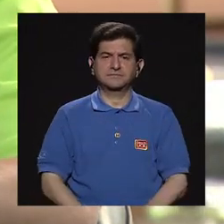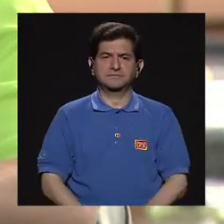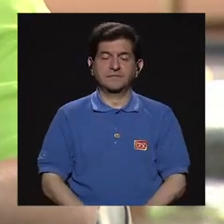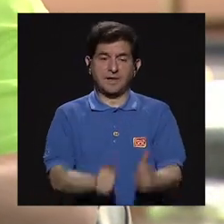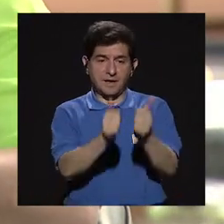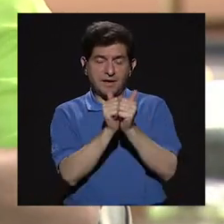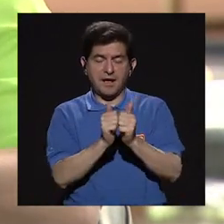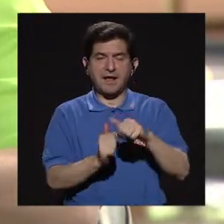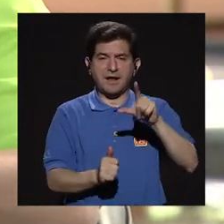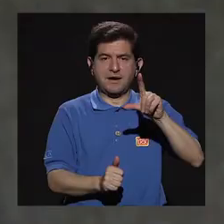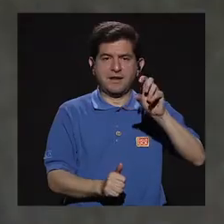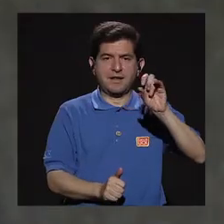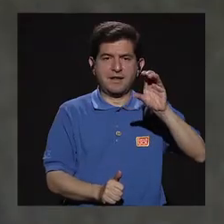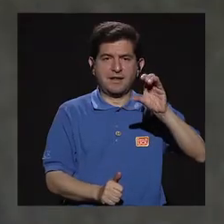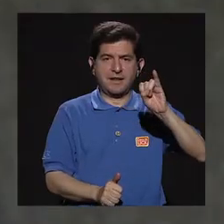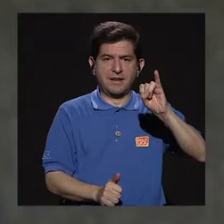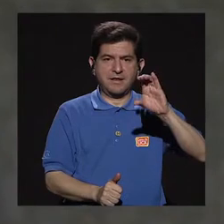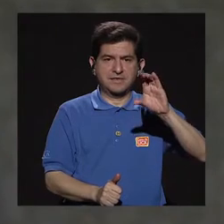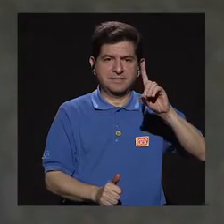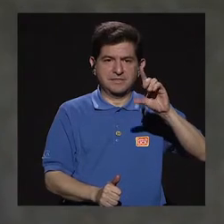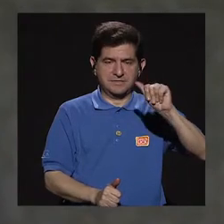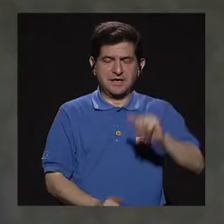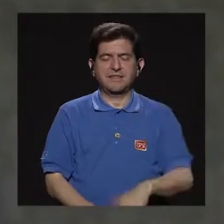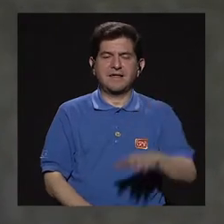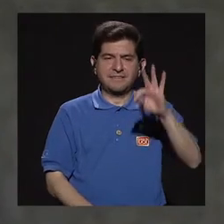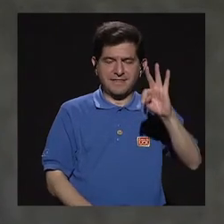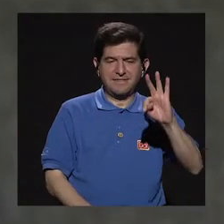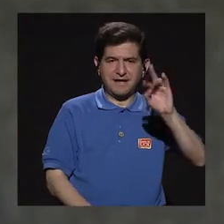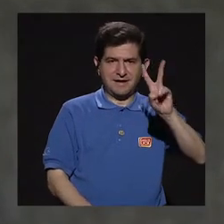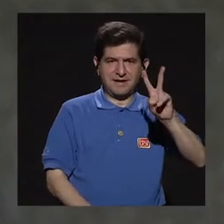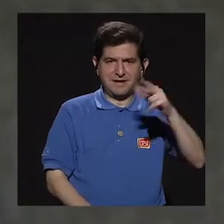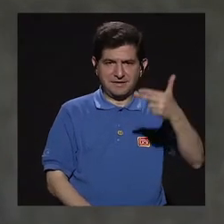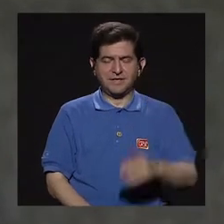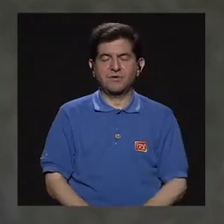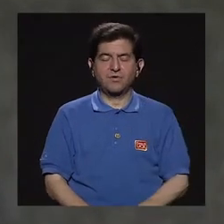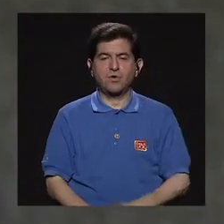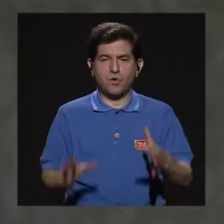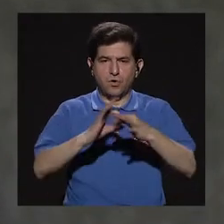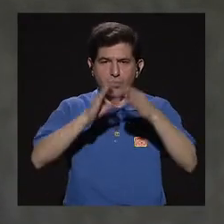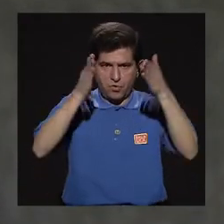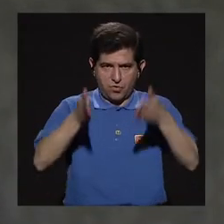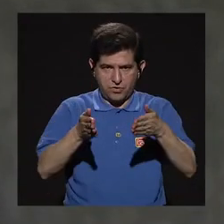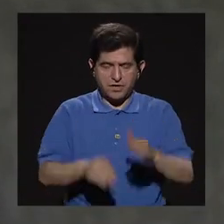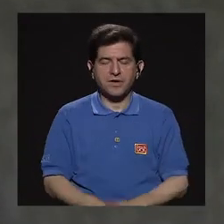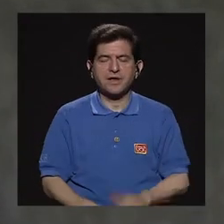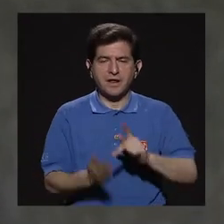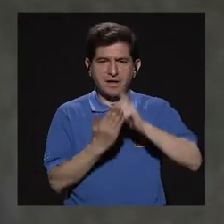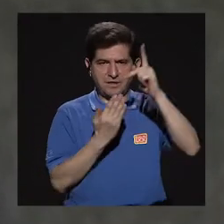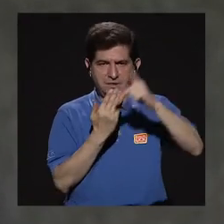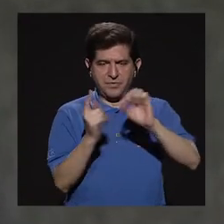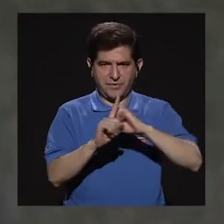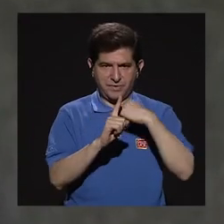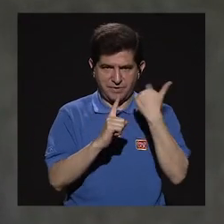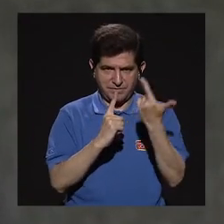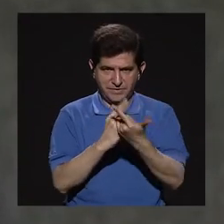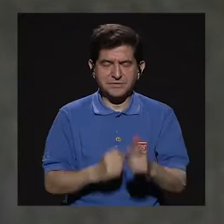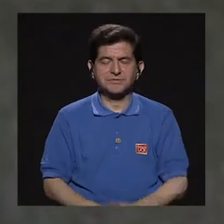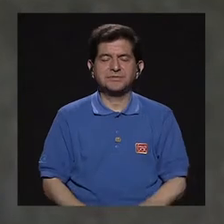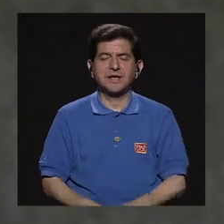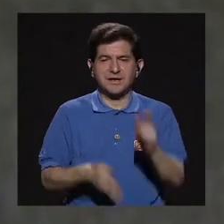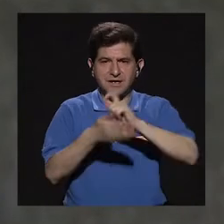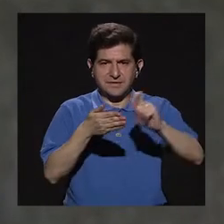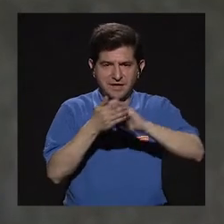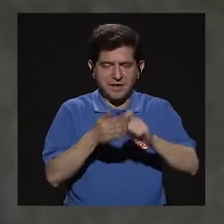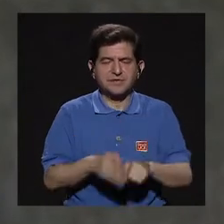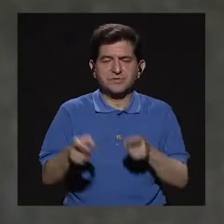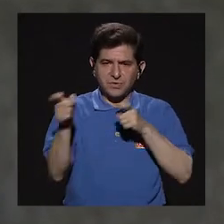para ello nos acompaña la licenciada Tatiana Valverde Chacón, coordinadora de programas sociales de la Escuela de Administración de Negocios. Bienvenida Tatiana.